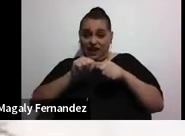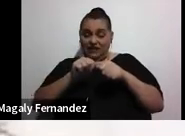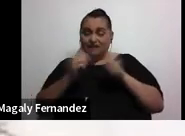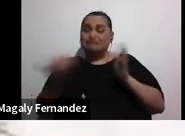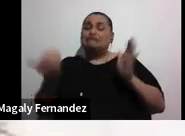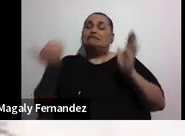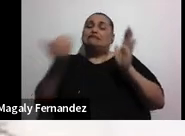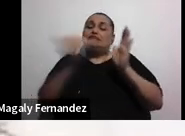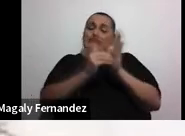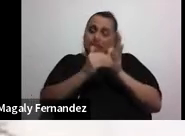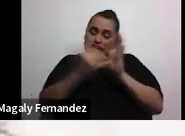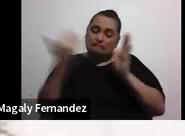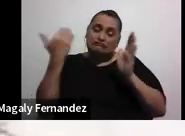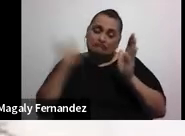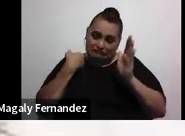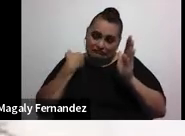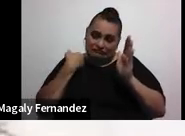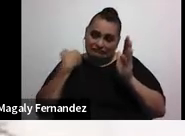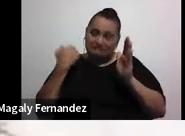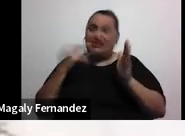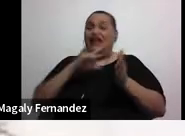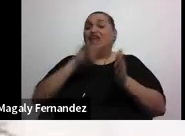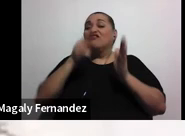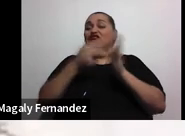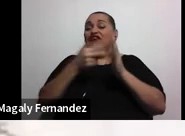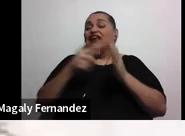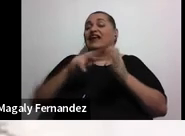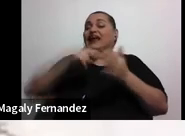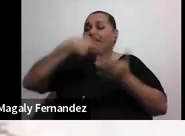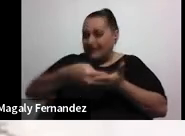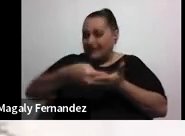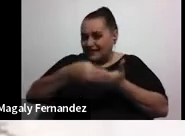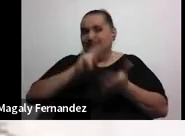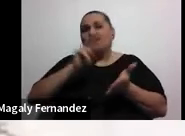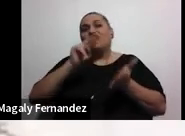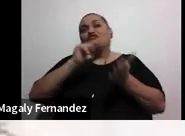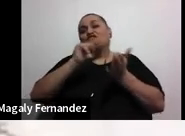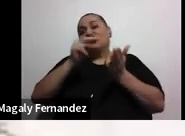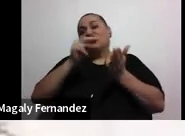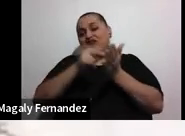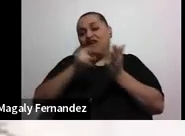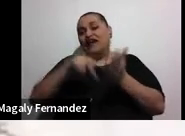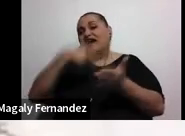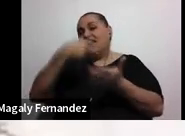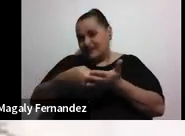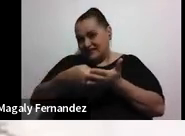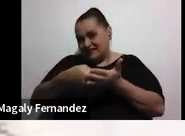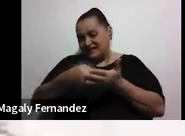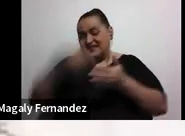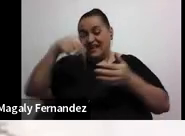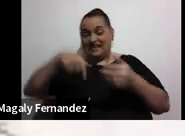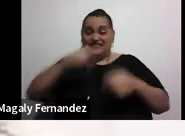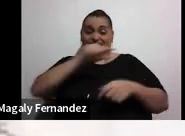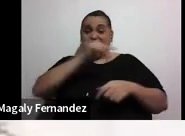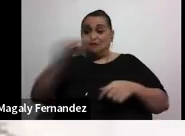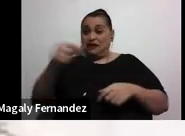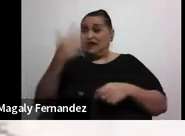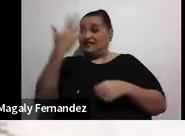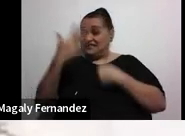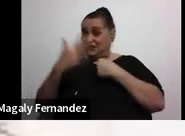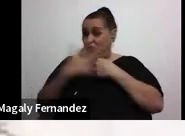son normales y que vamos a recaer si ustedes me dicen Esteban esta semana de las cinco veces que quería